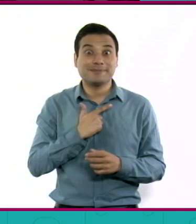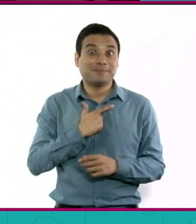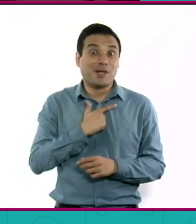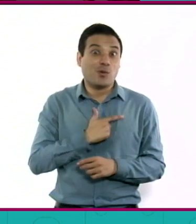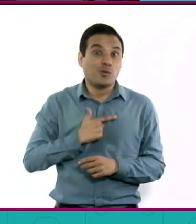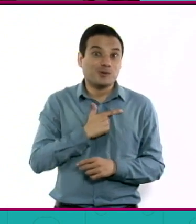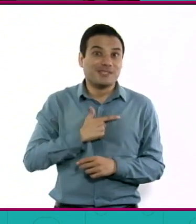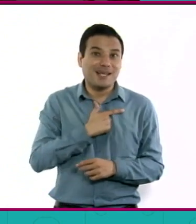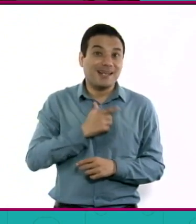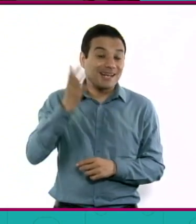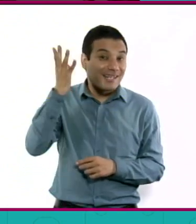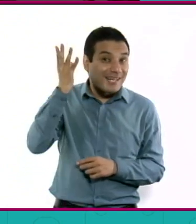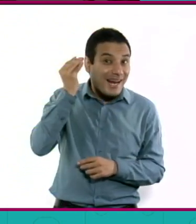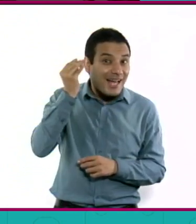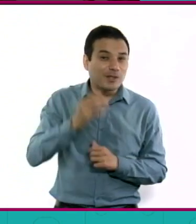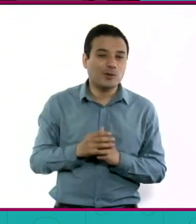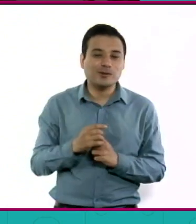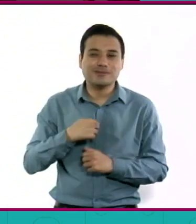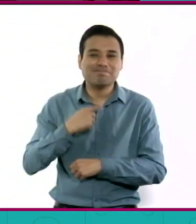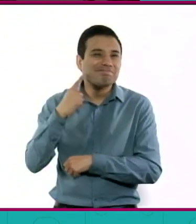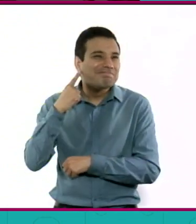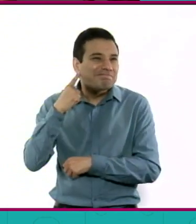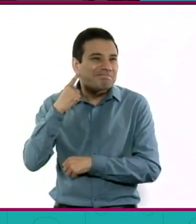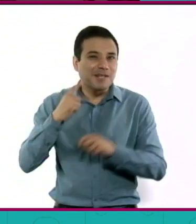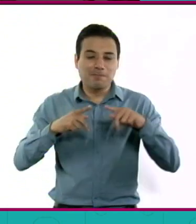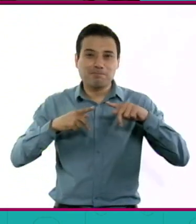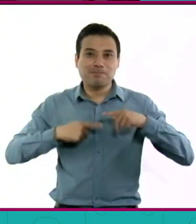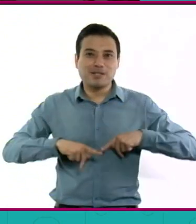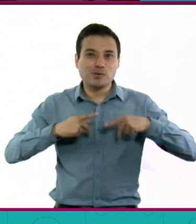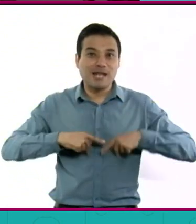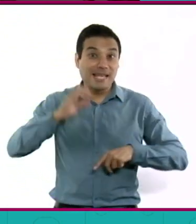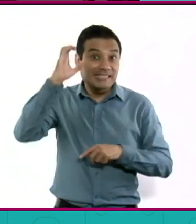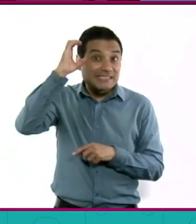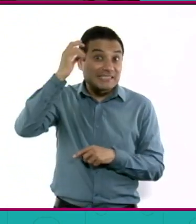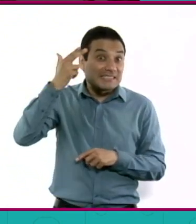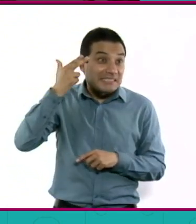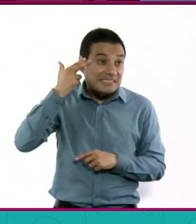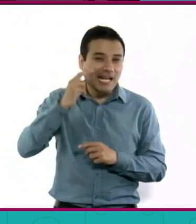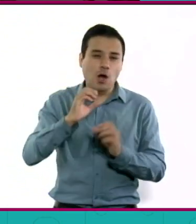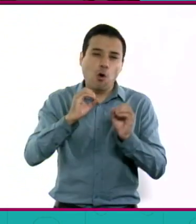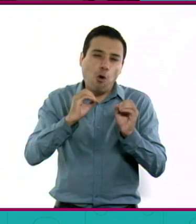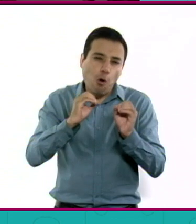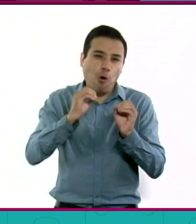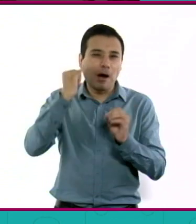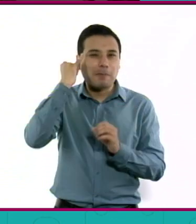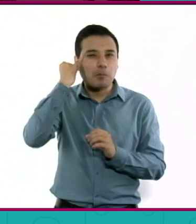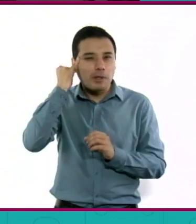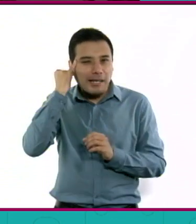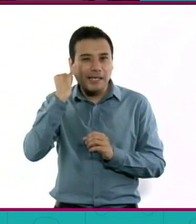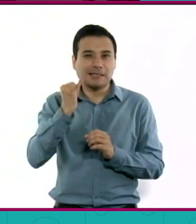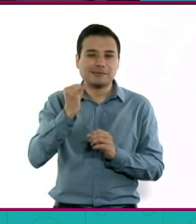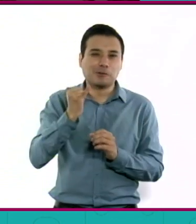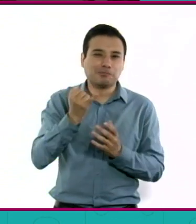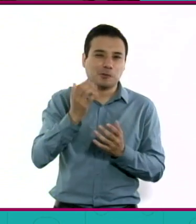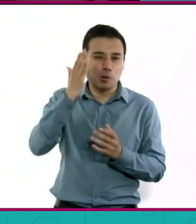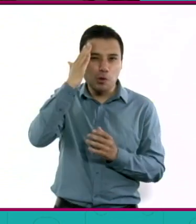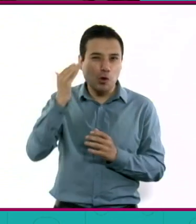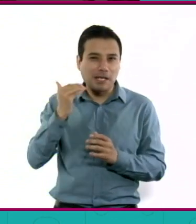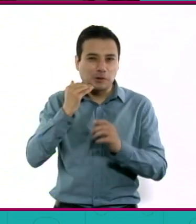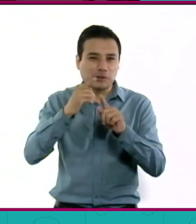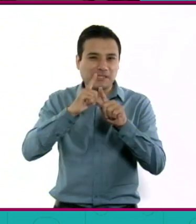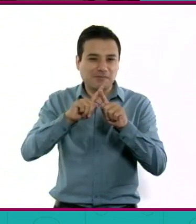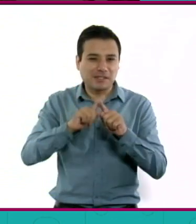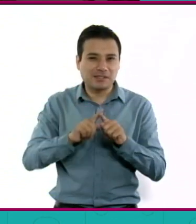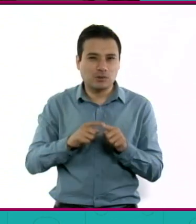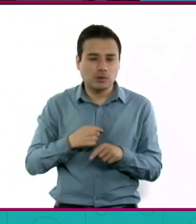onda corta y me ponía a oír a los chinos, suponía que eran chinos, a lo mejor eran japoneses o eran coreanos, pero yo oía algo así raro